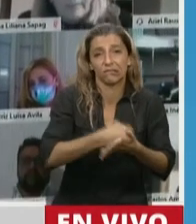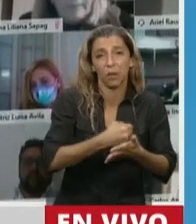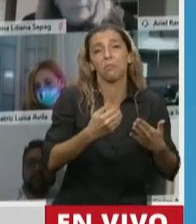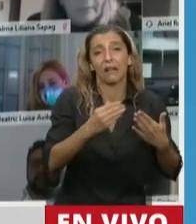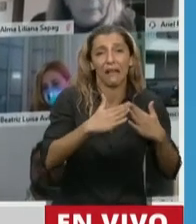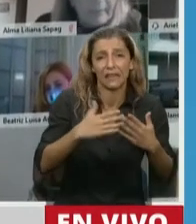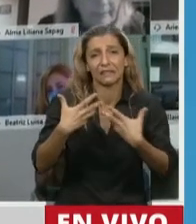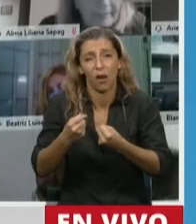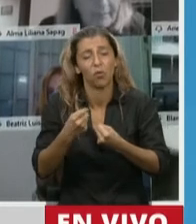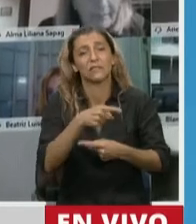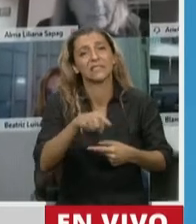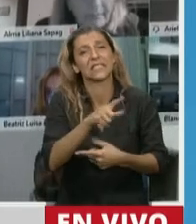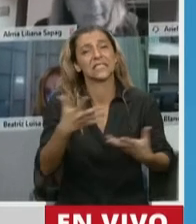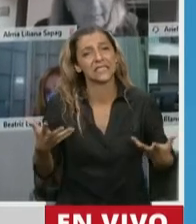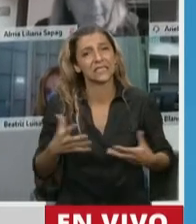Presidente,